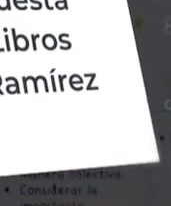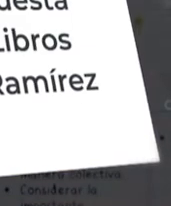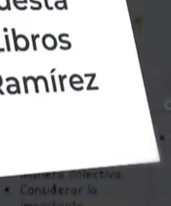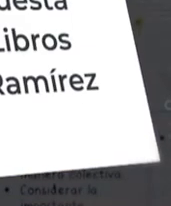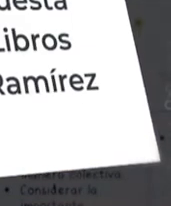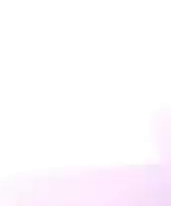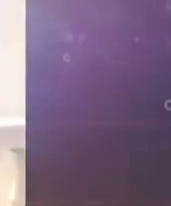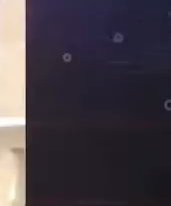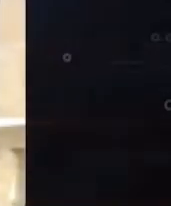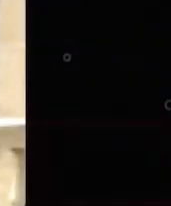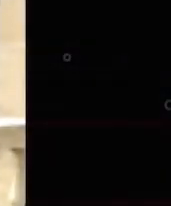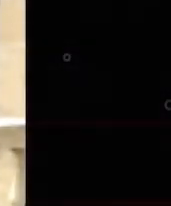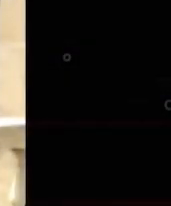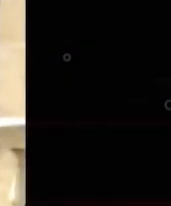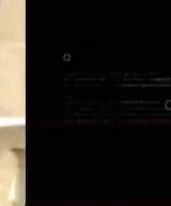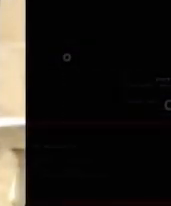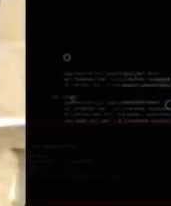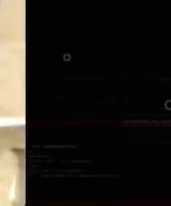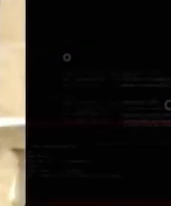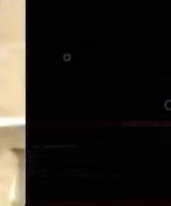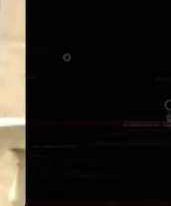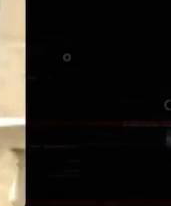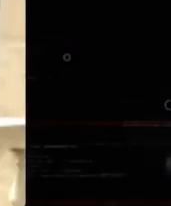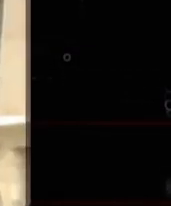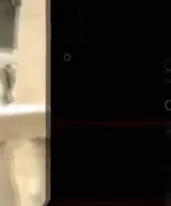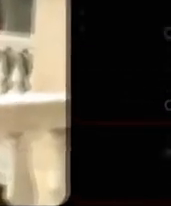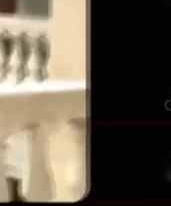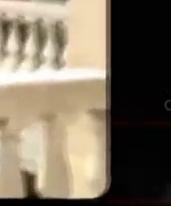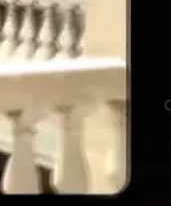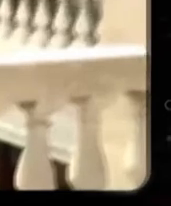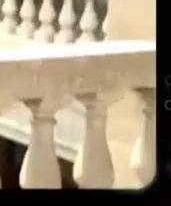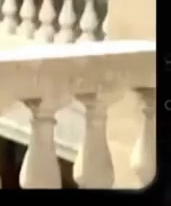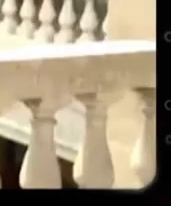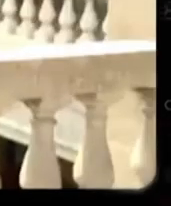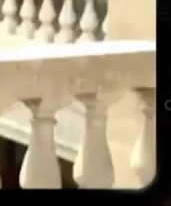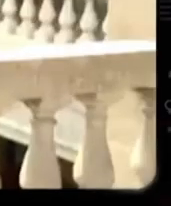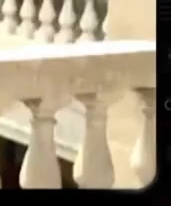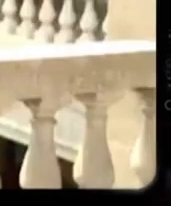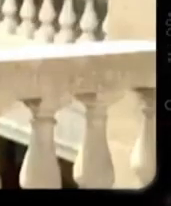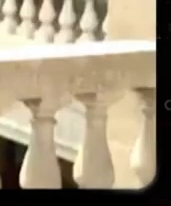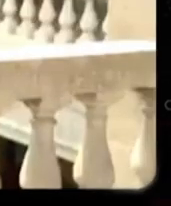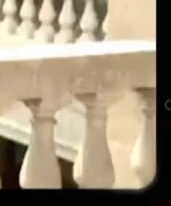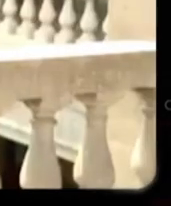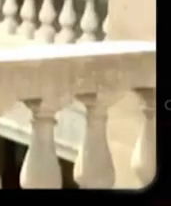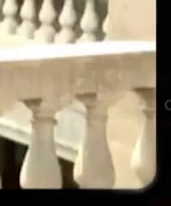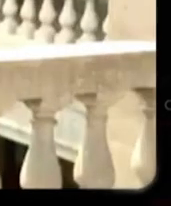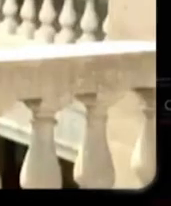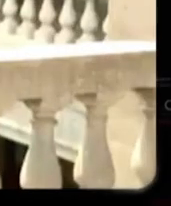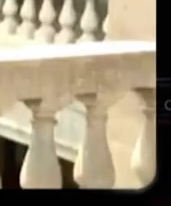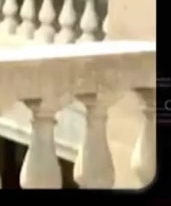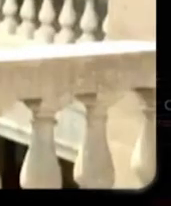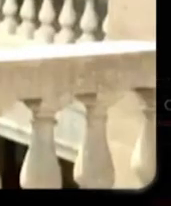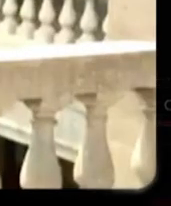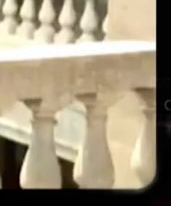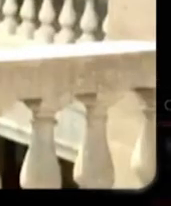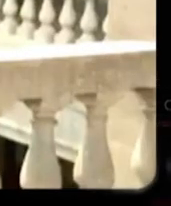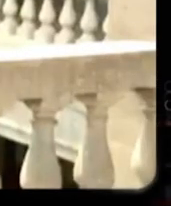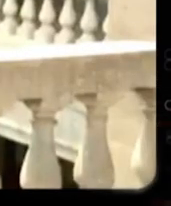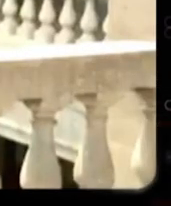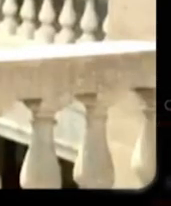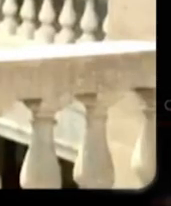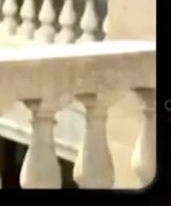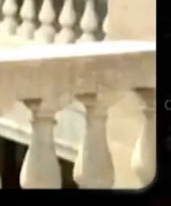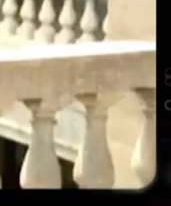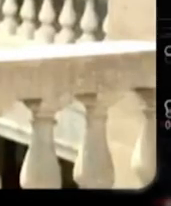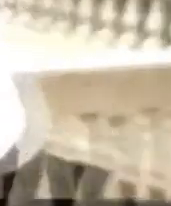titular de la SEP, Leticia Ramírez Amaya, explicó. En cuanto esto suceda, se implementará el mecanismo legal correspondiente